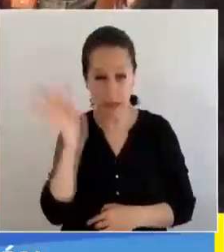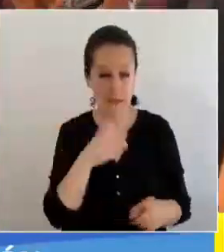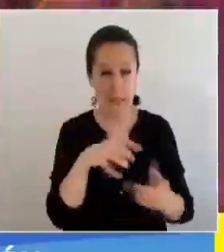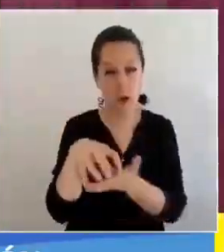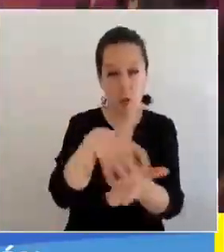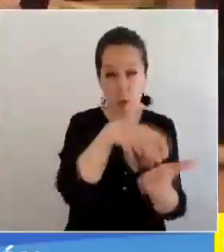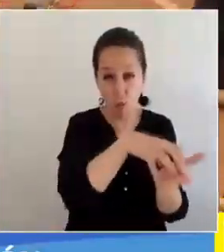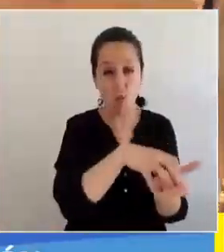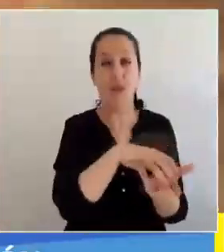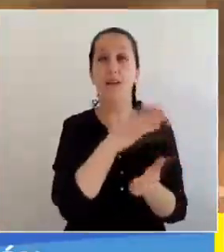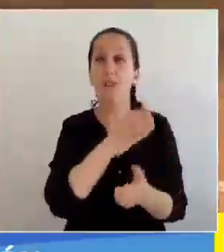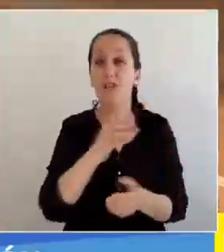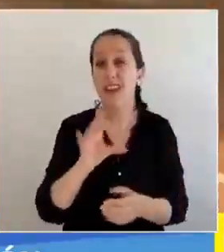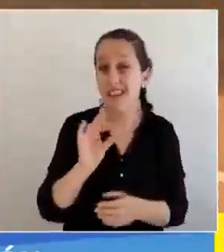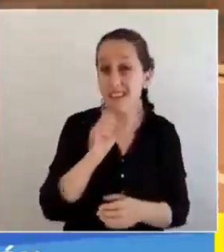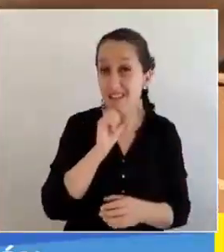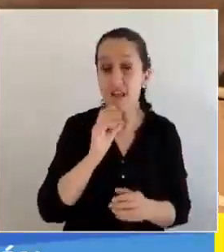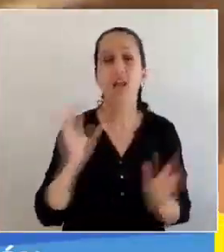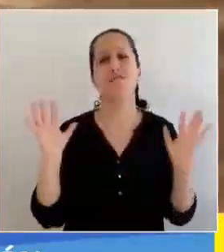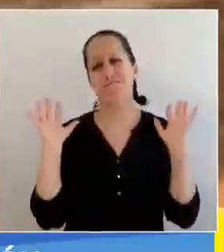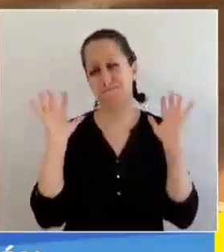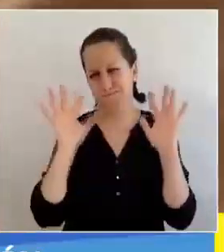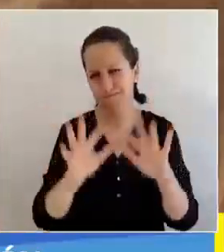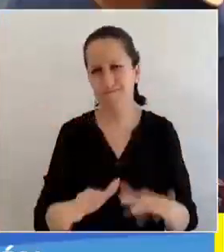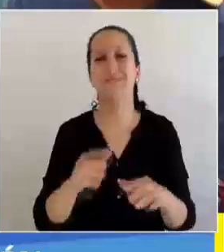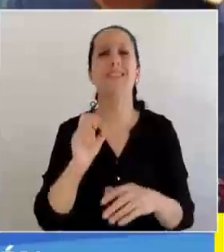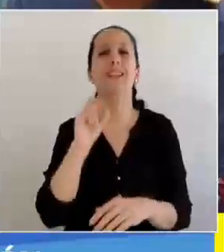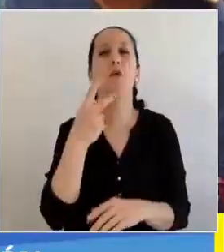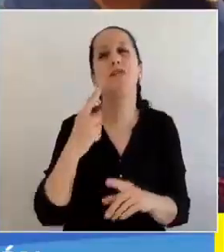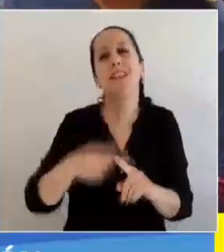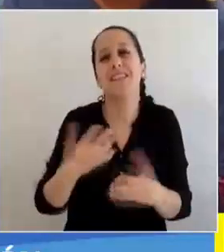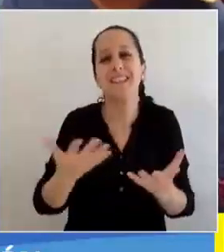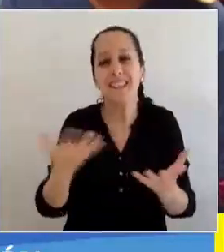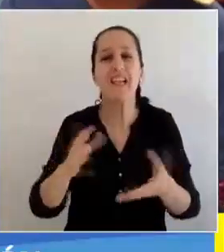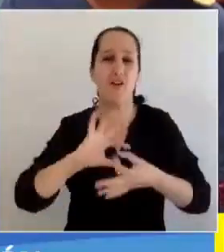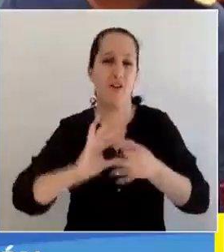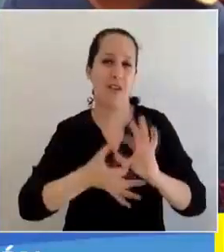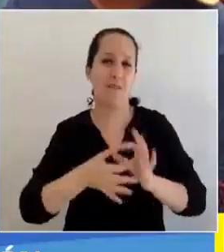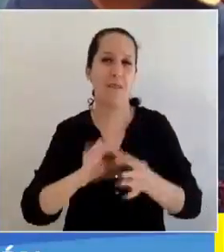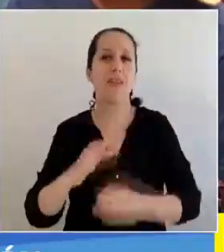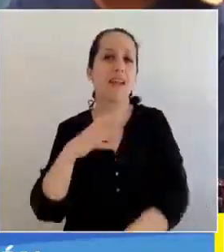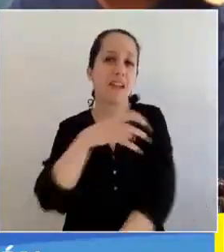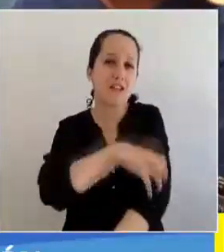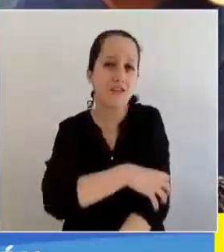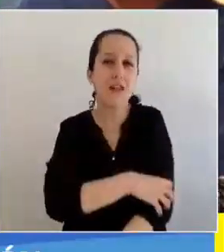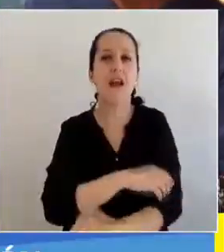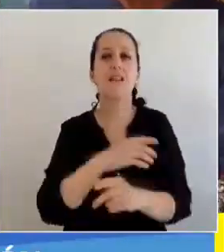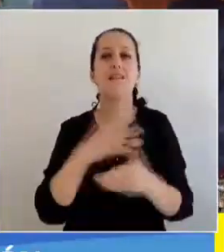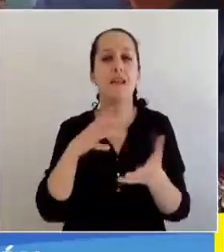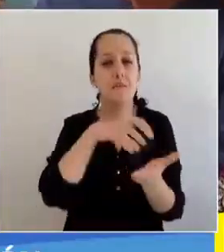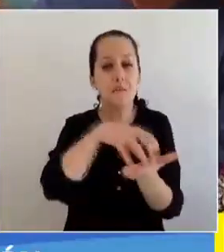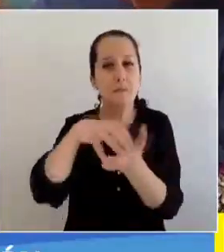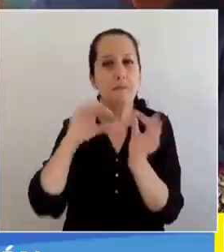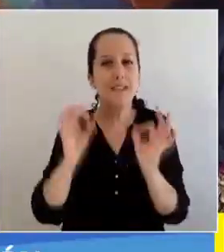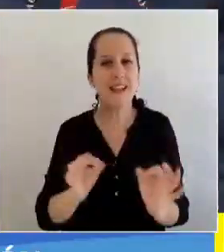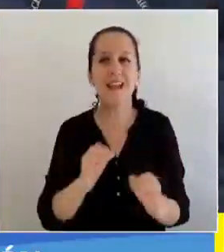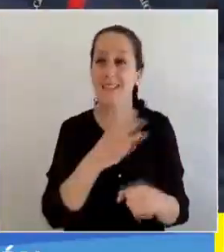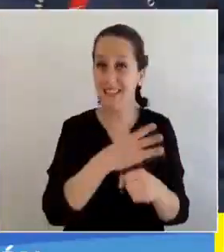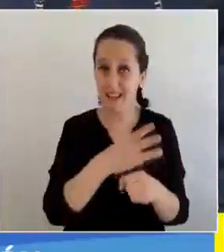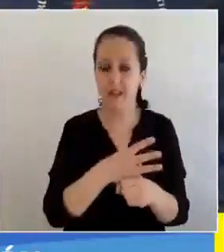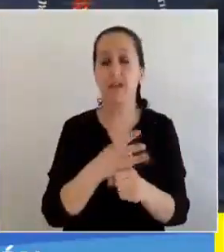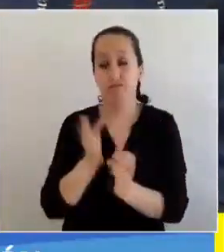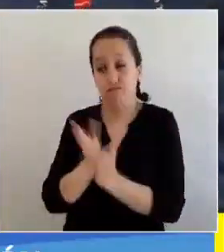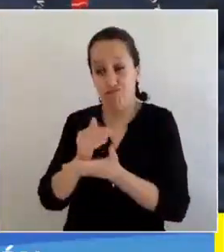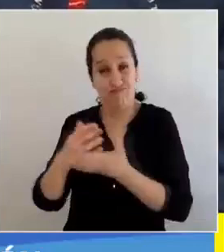Chihuayante, se desarrolló la segunda versión de las Olimpiadas regionales de Centros Diurnos organizada